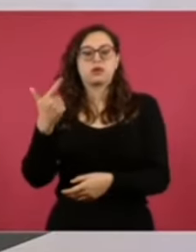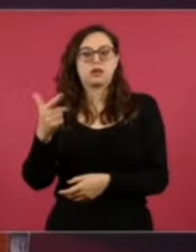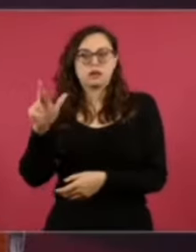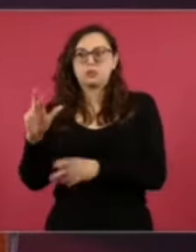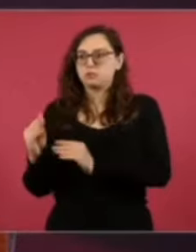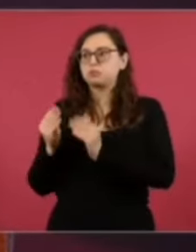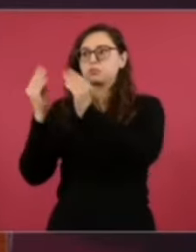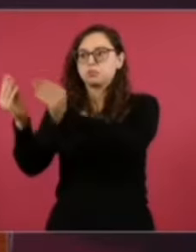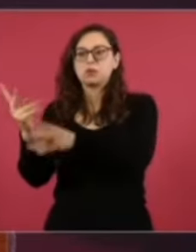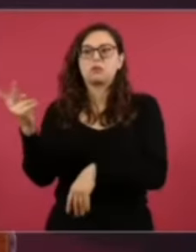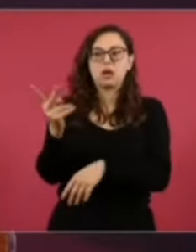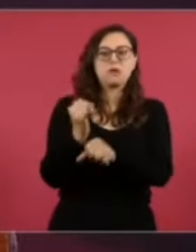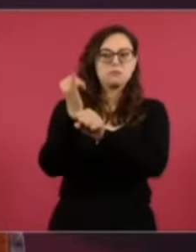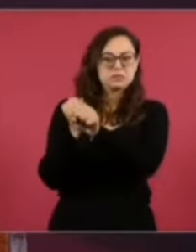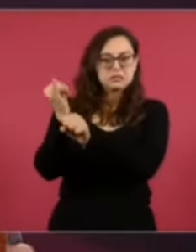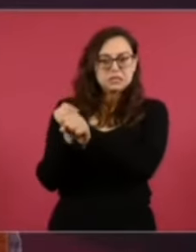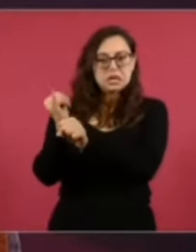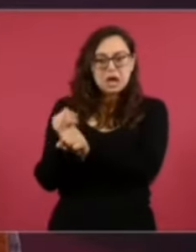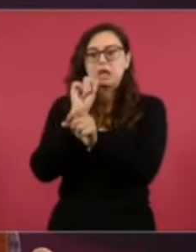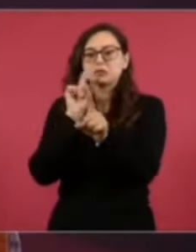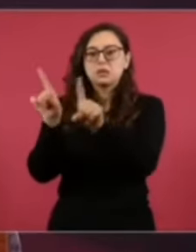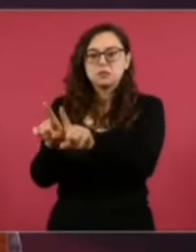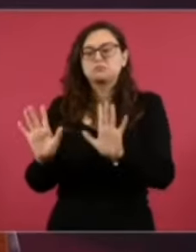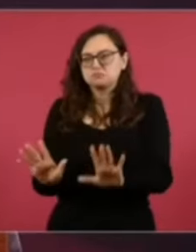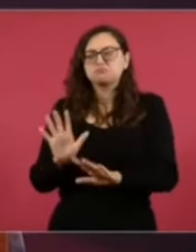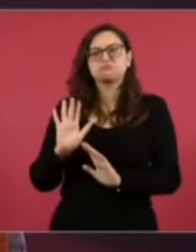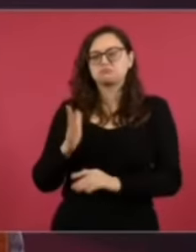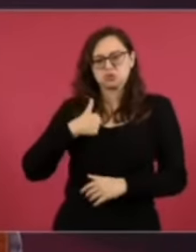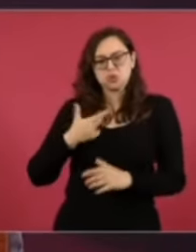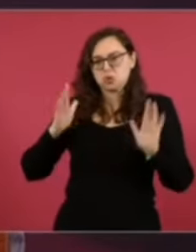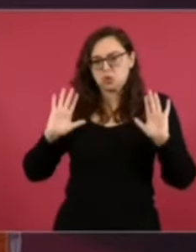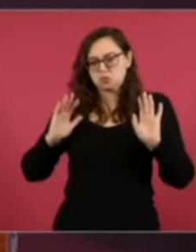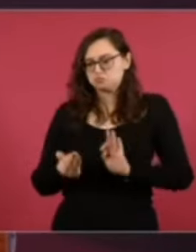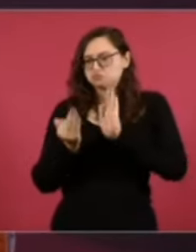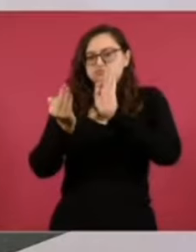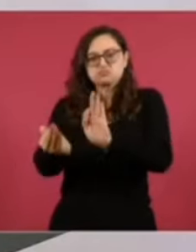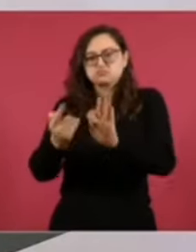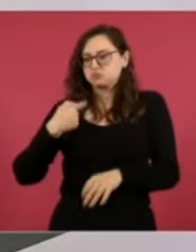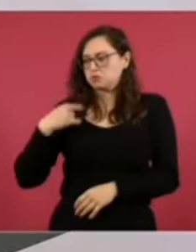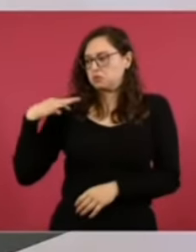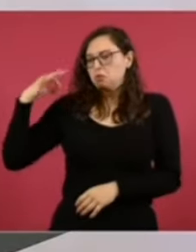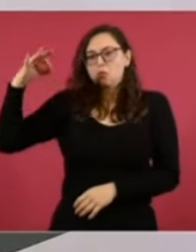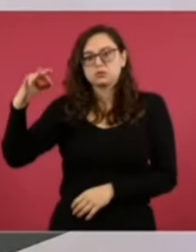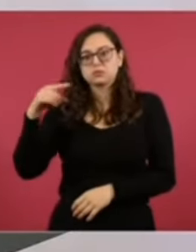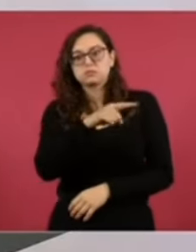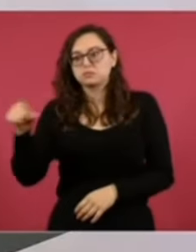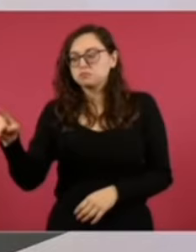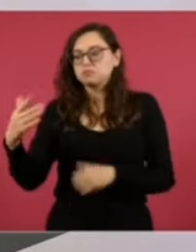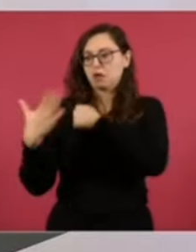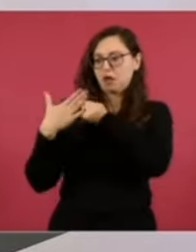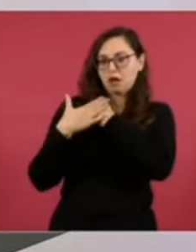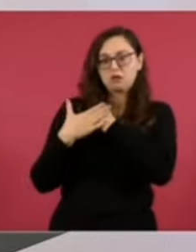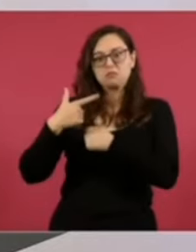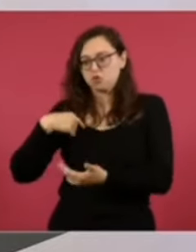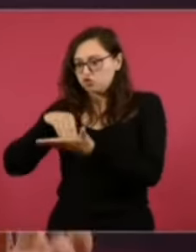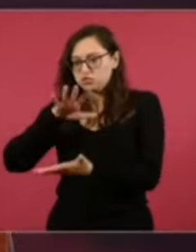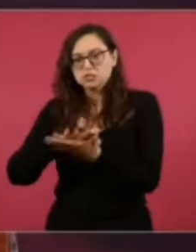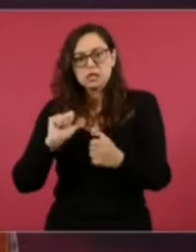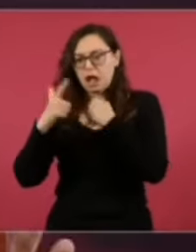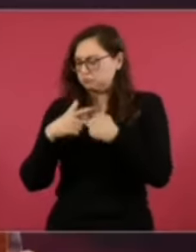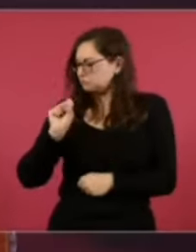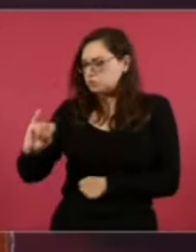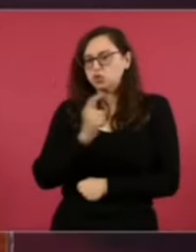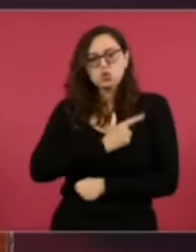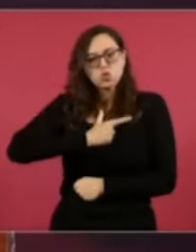A eso yo debo de comentar que yo he estado antes, ahora, durante y después totalmente dispuesto para que de manera inmediata yo pueda participar y